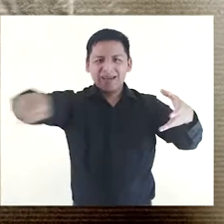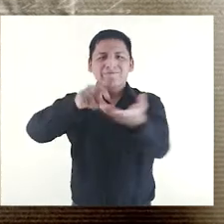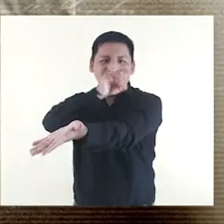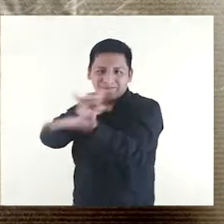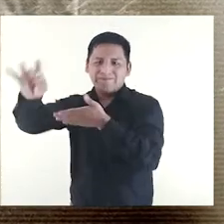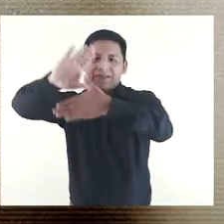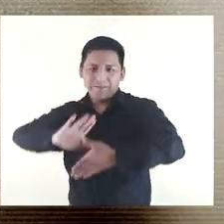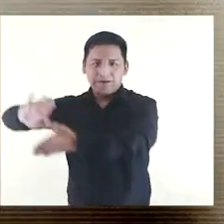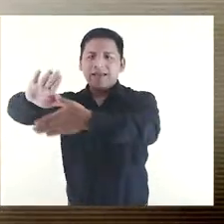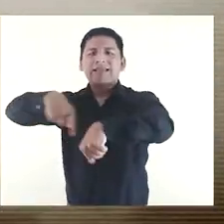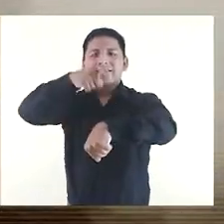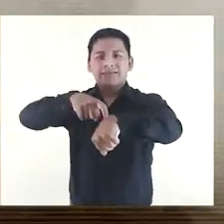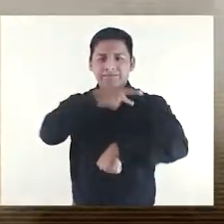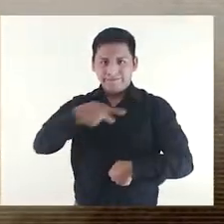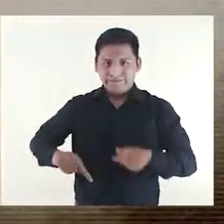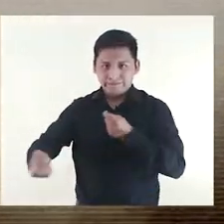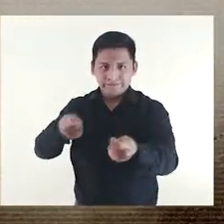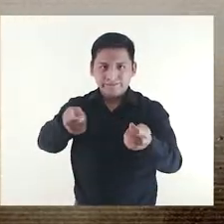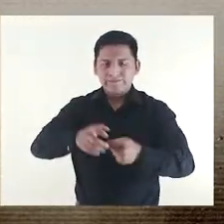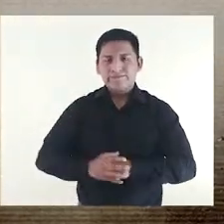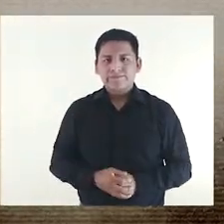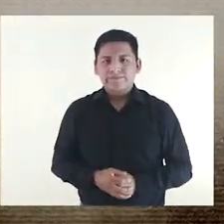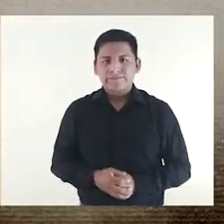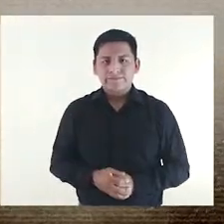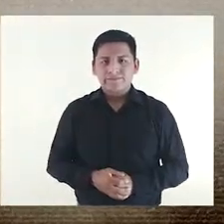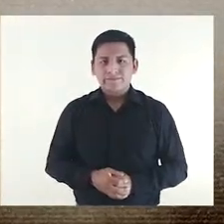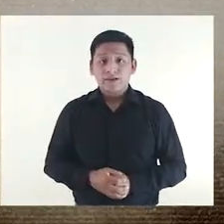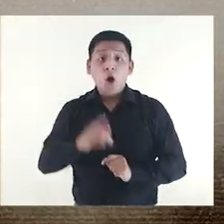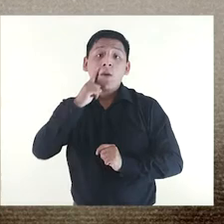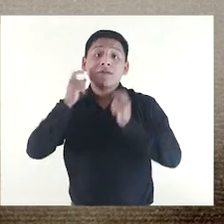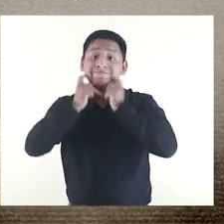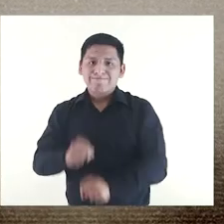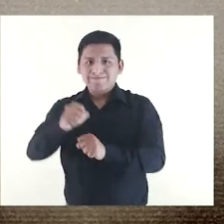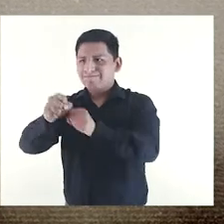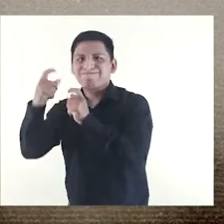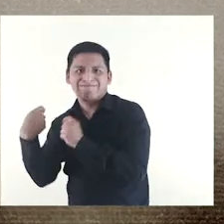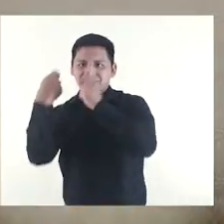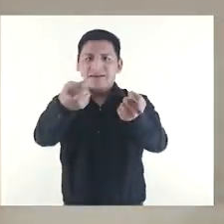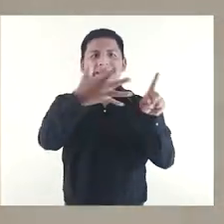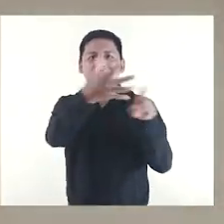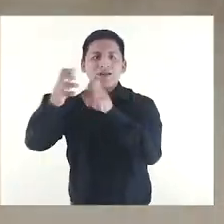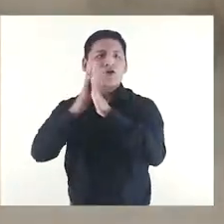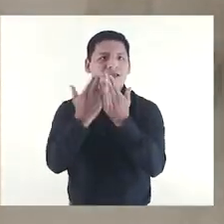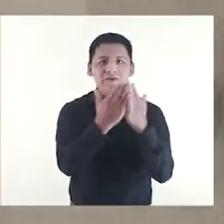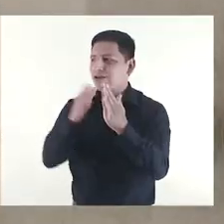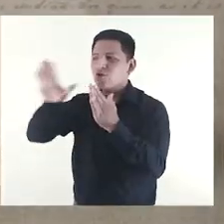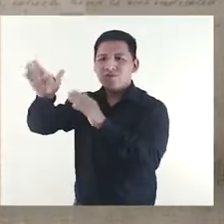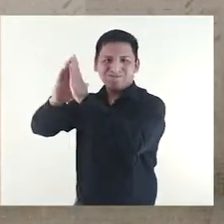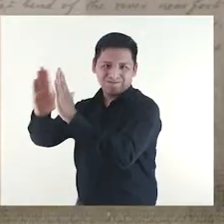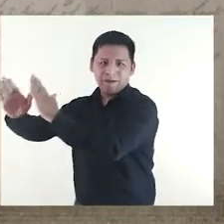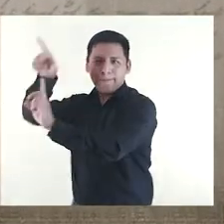Jesuita, quienes habían sido expulsados de los territorios americanos durante el virreinato. El propio San Martín aportó 600